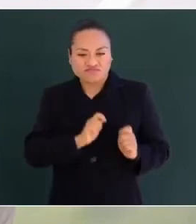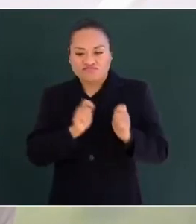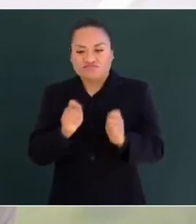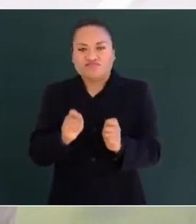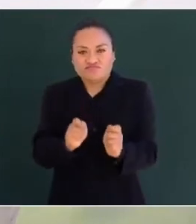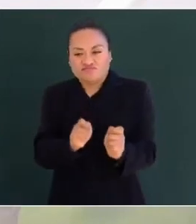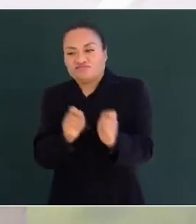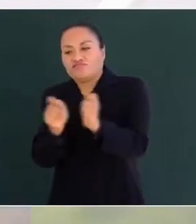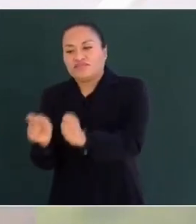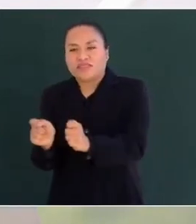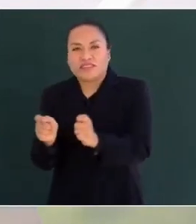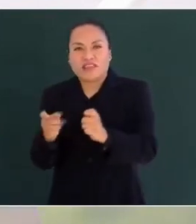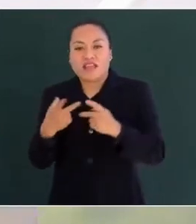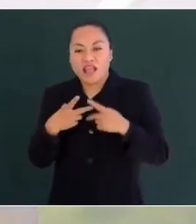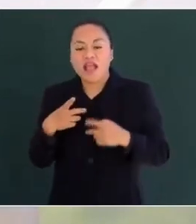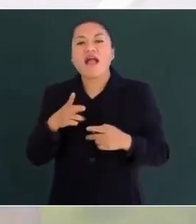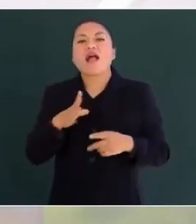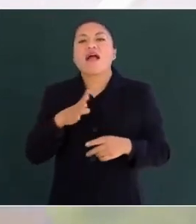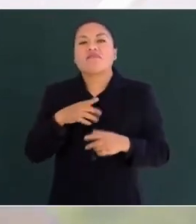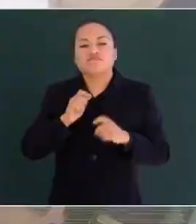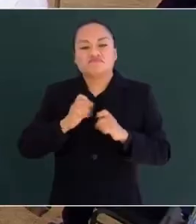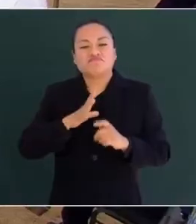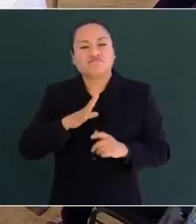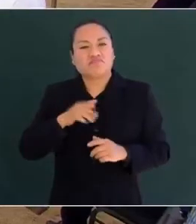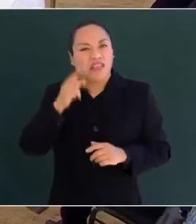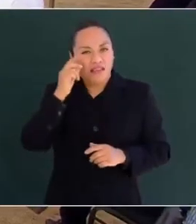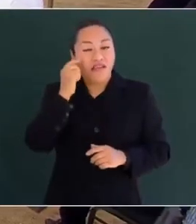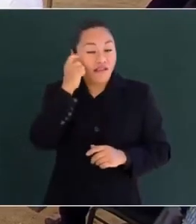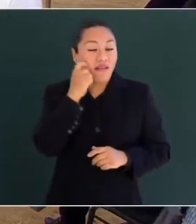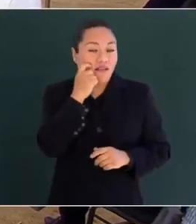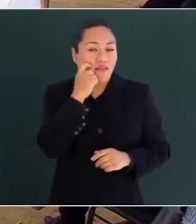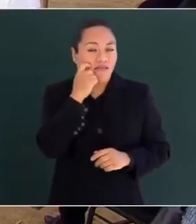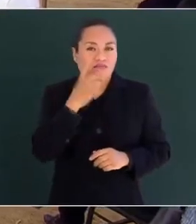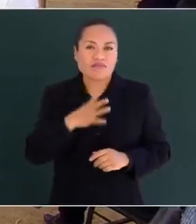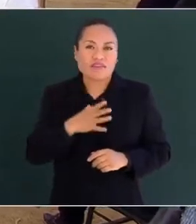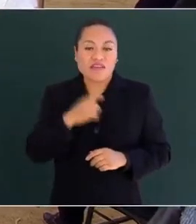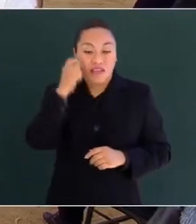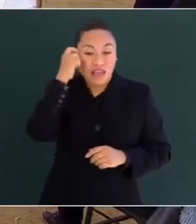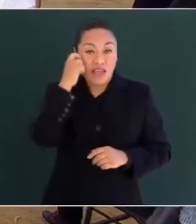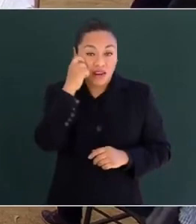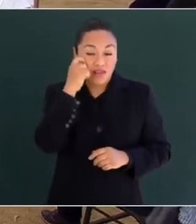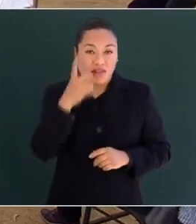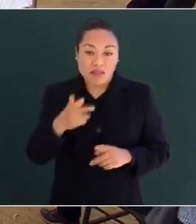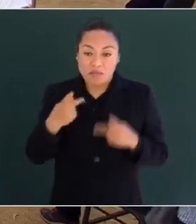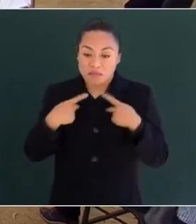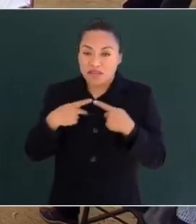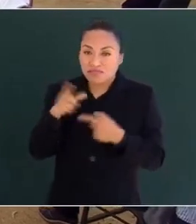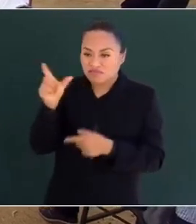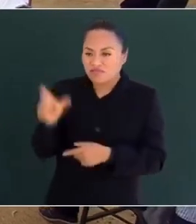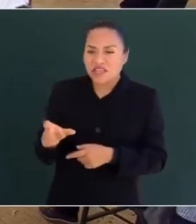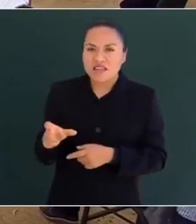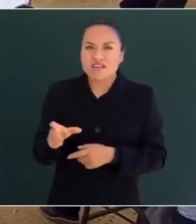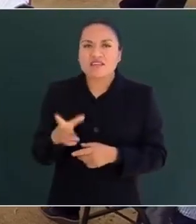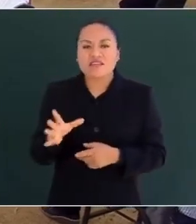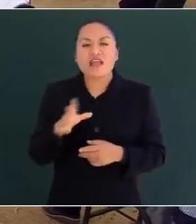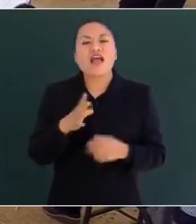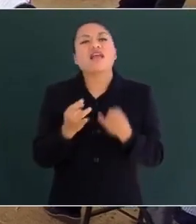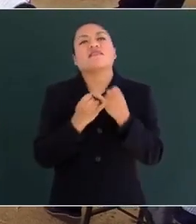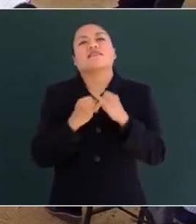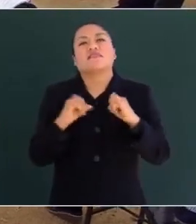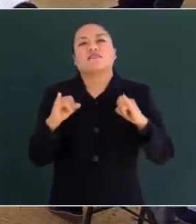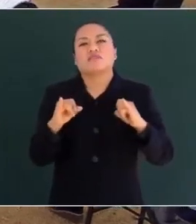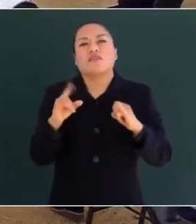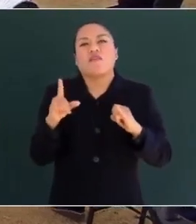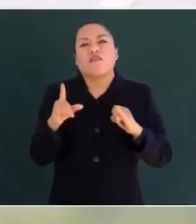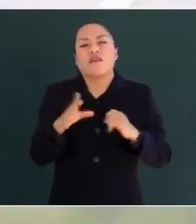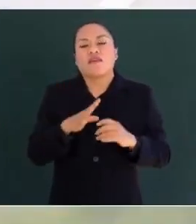de Morelos al propio Vicente Guerrero. Vicente Guerrero Saldaña conquistó la independencia con